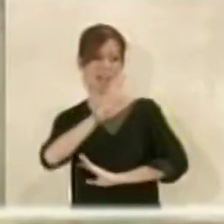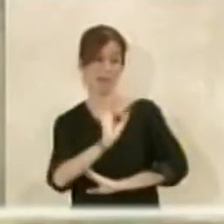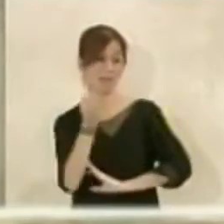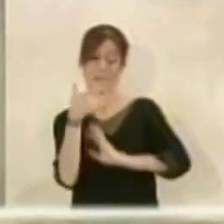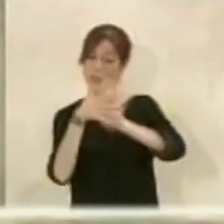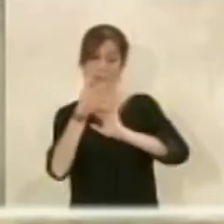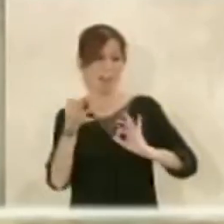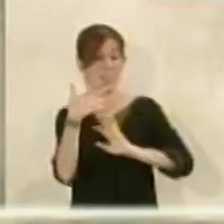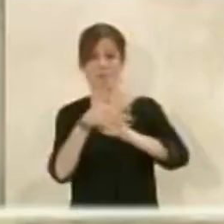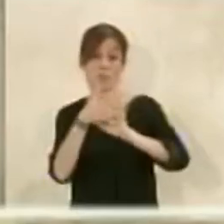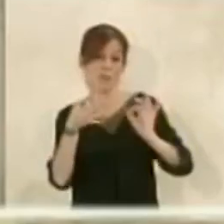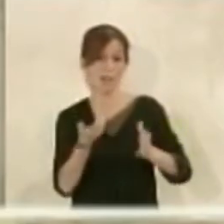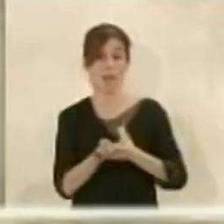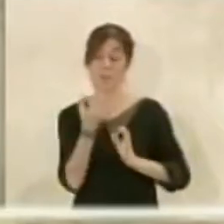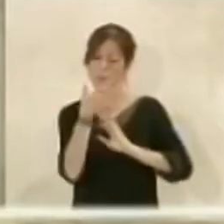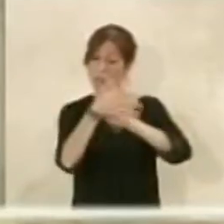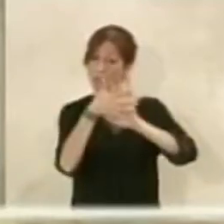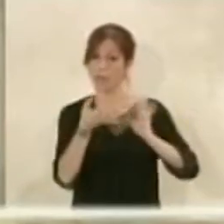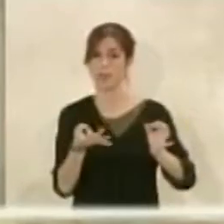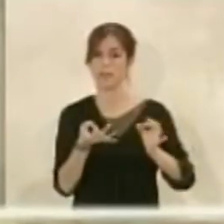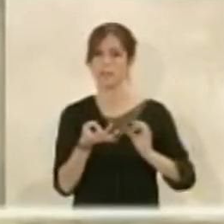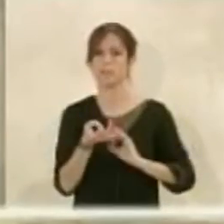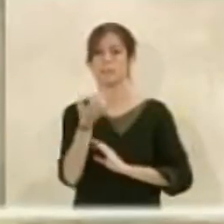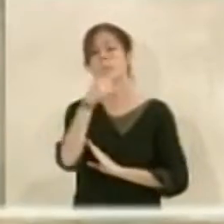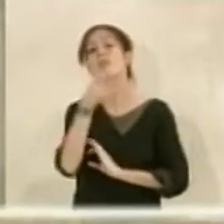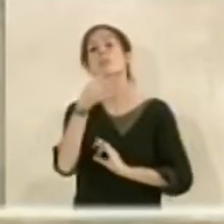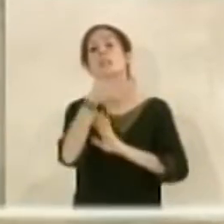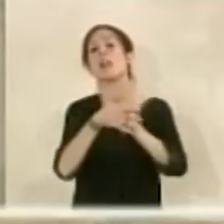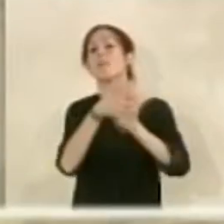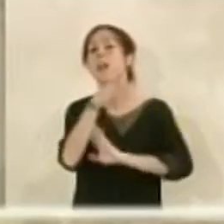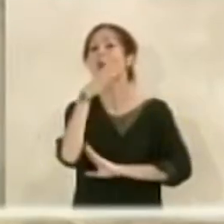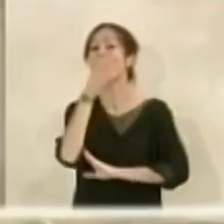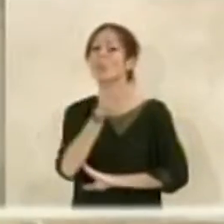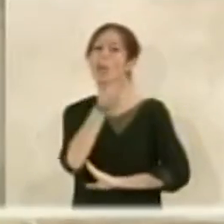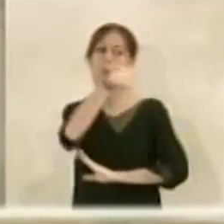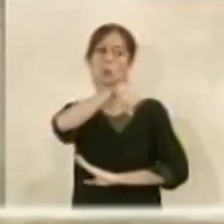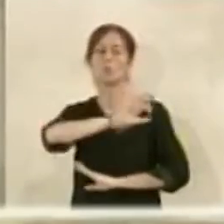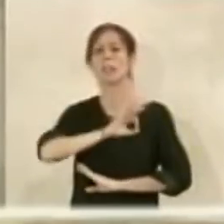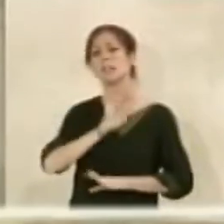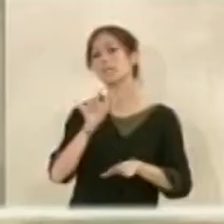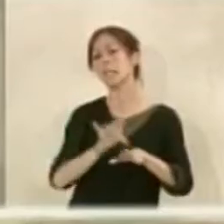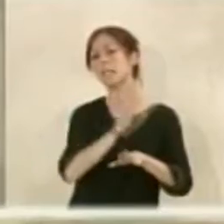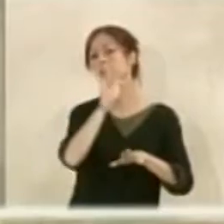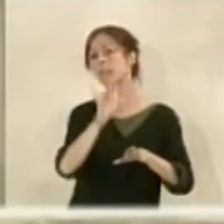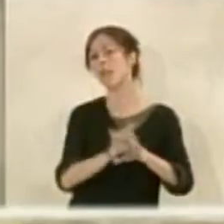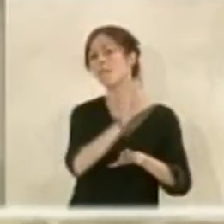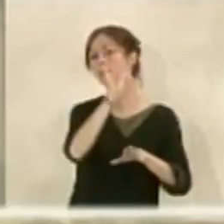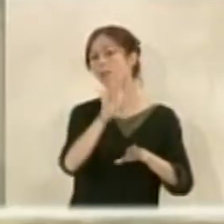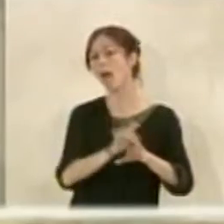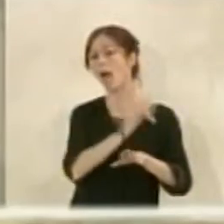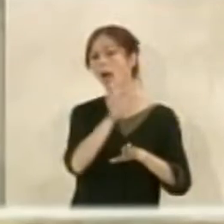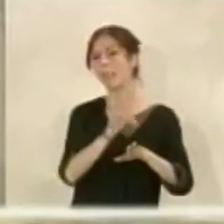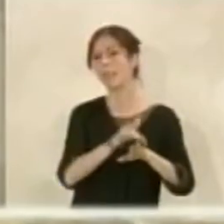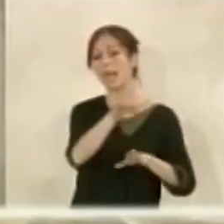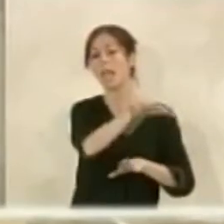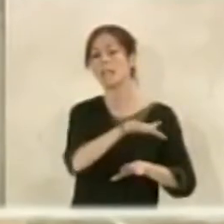hay que hablar hay que hablar y hay que hablar porque con la misma sensibilidad que se tenía que haber mirado